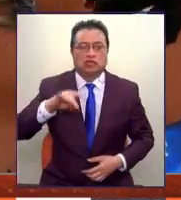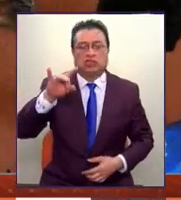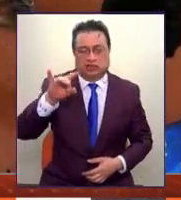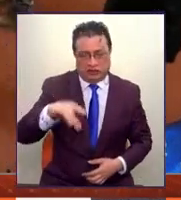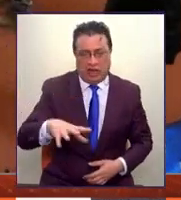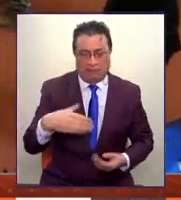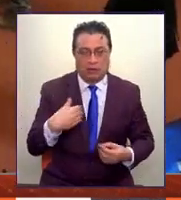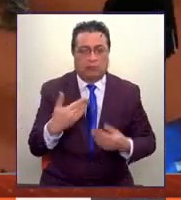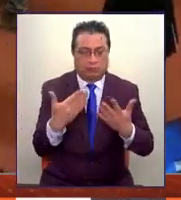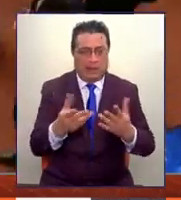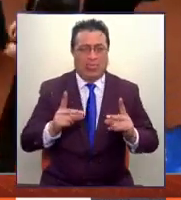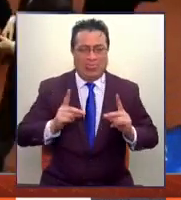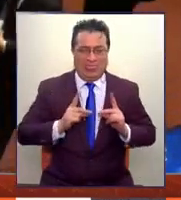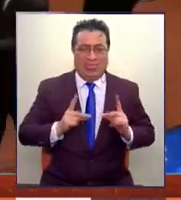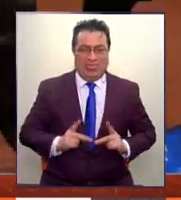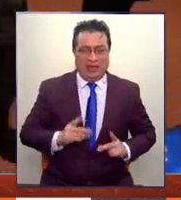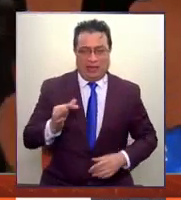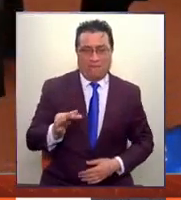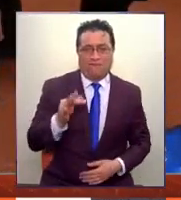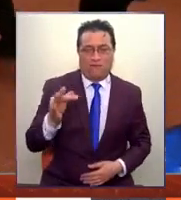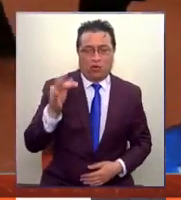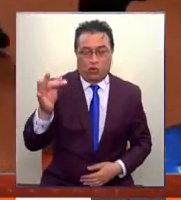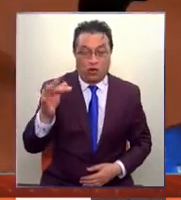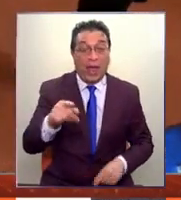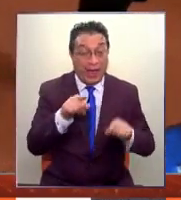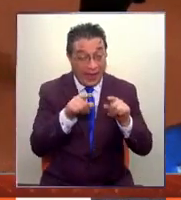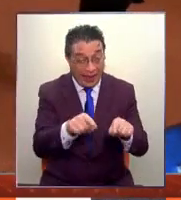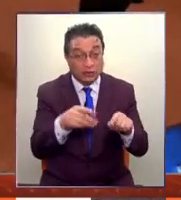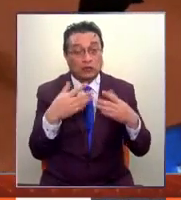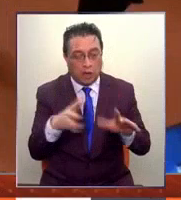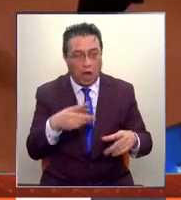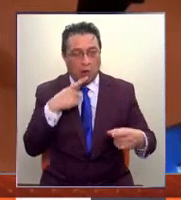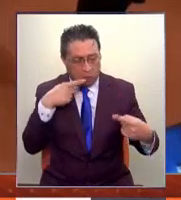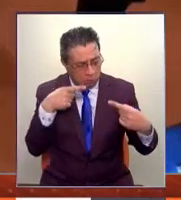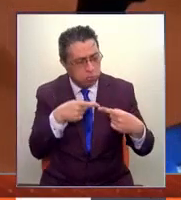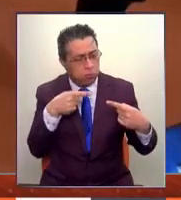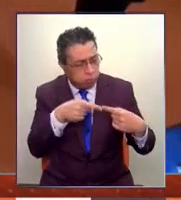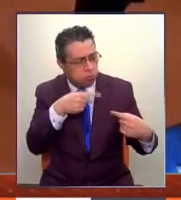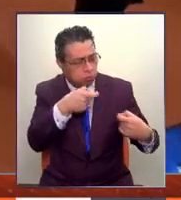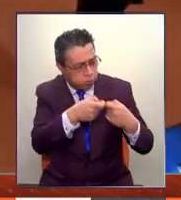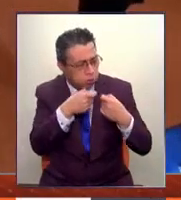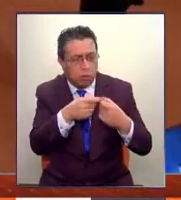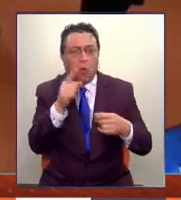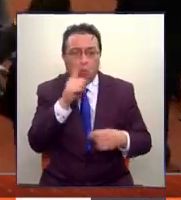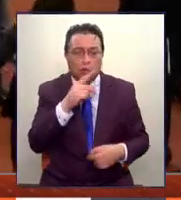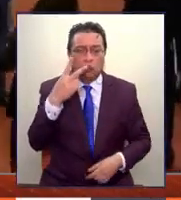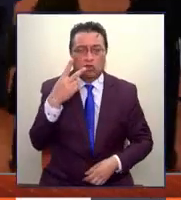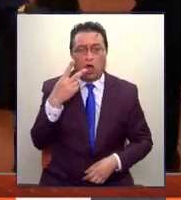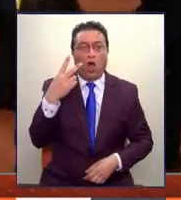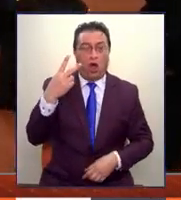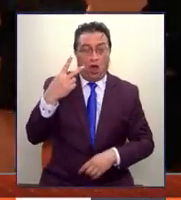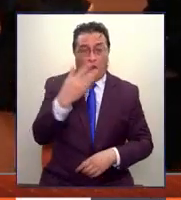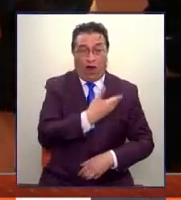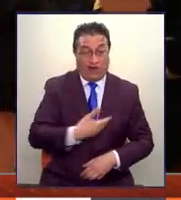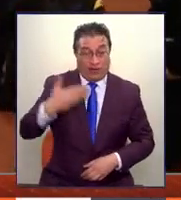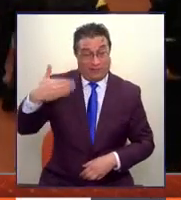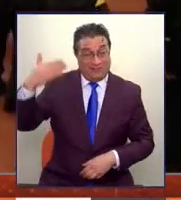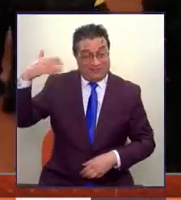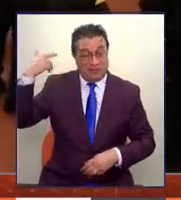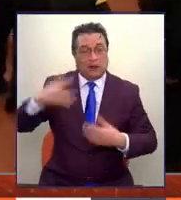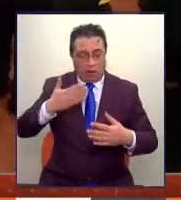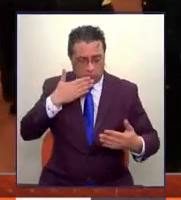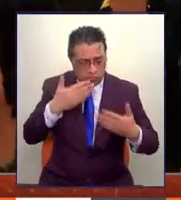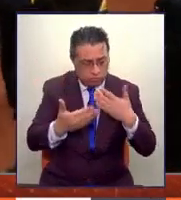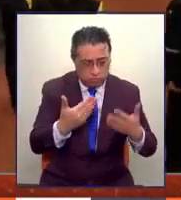asegurar una pensión digna en el futuro, y en eso hemos venido debatiendo como país los últimos años, los últimos dos gobiernos. Es incompatible,